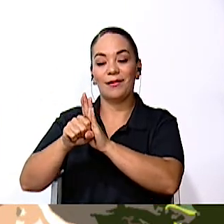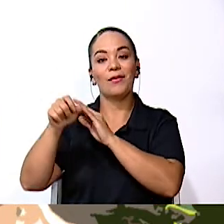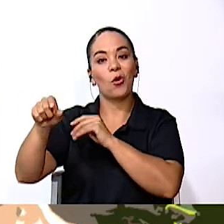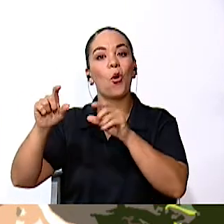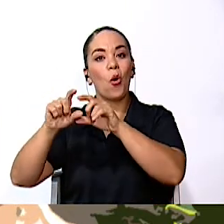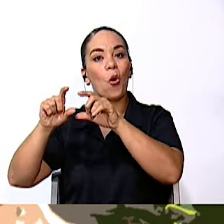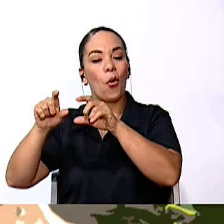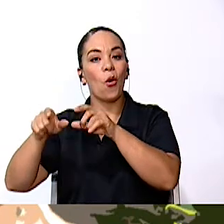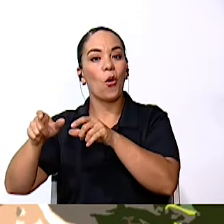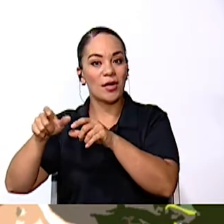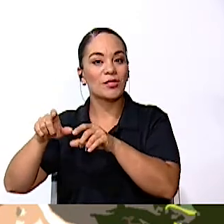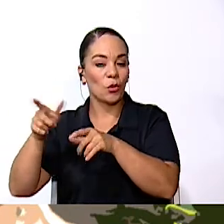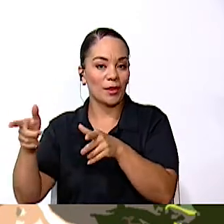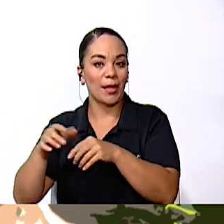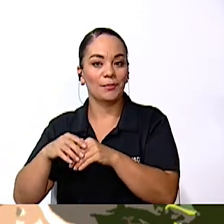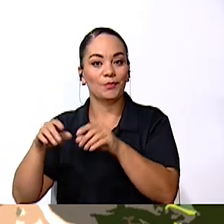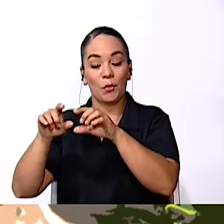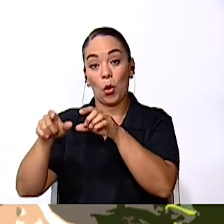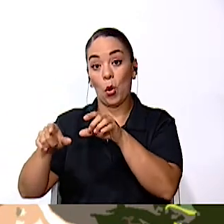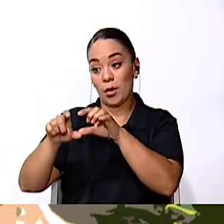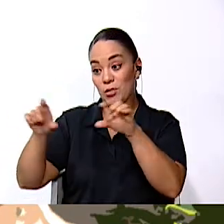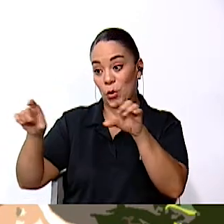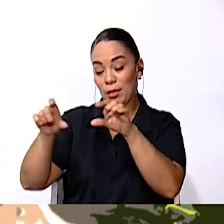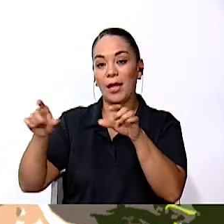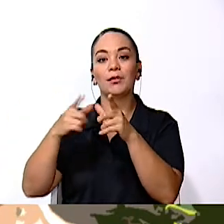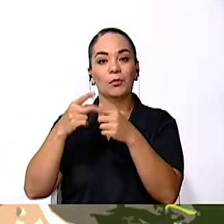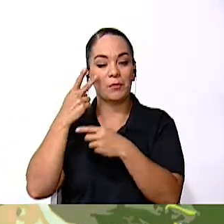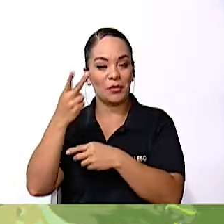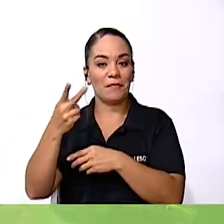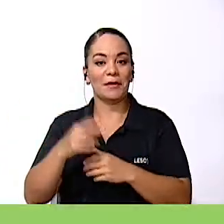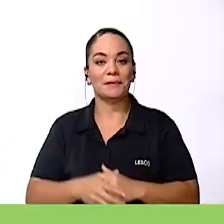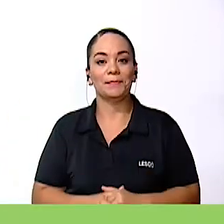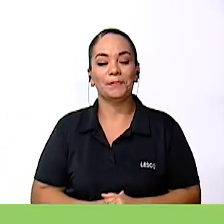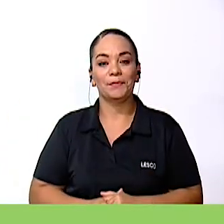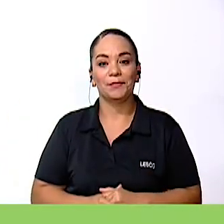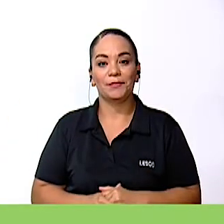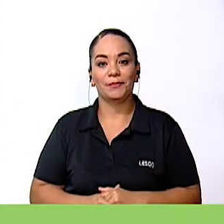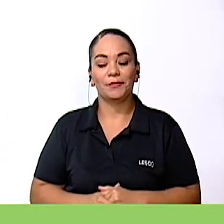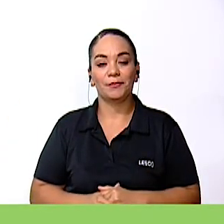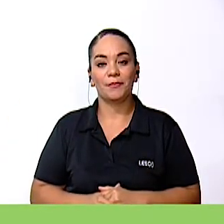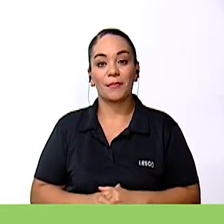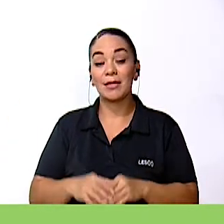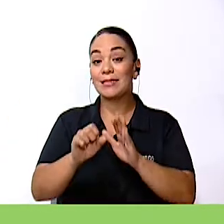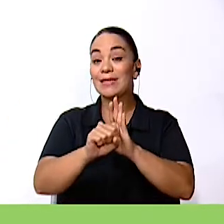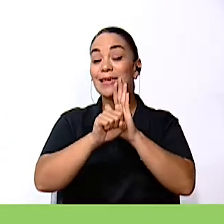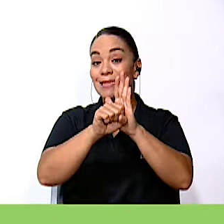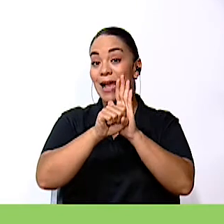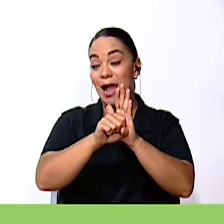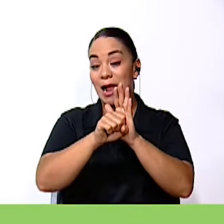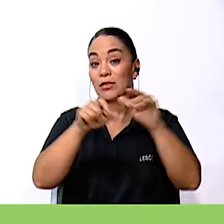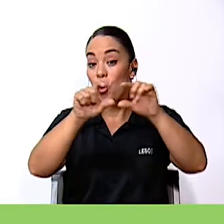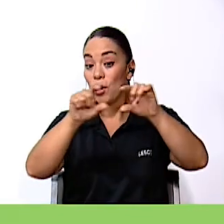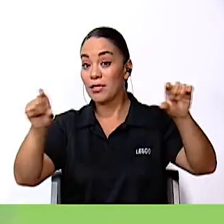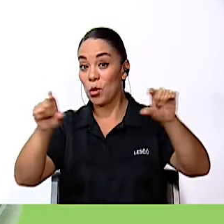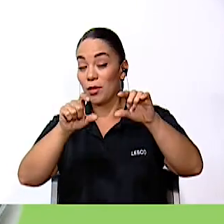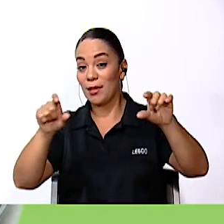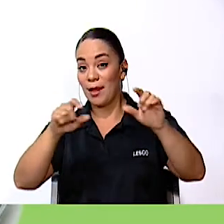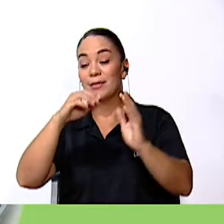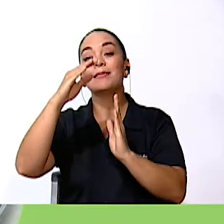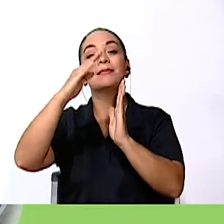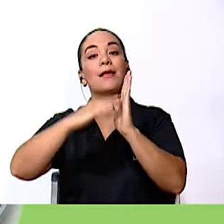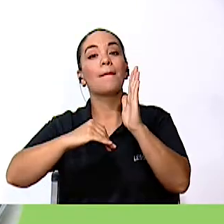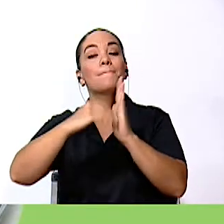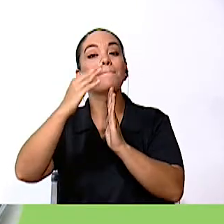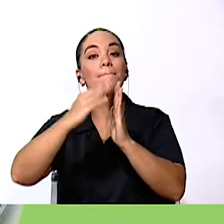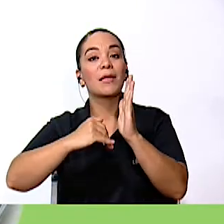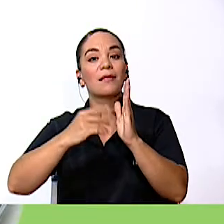calle Por eso vamos a hacer el repaso De lo que son las señales horizontales Las señales horizontales Son las que se pintan Sobre